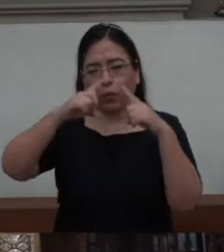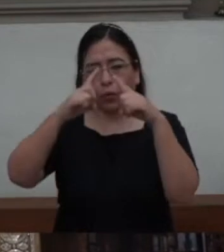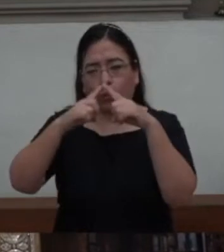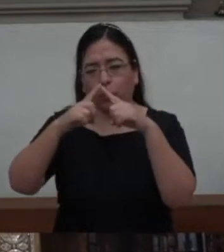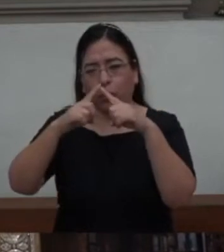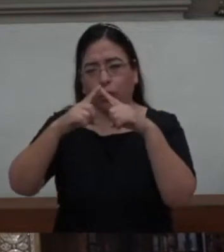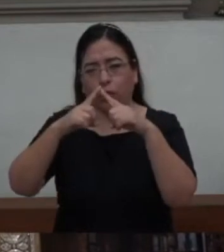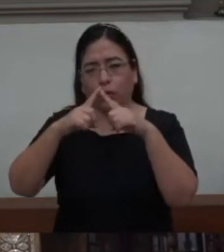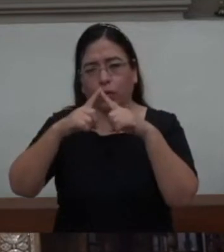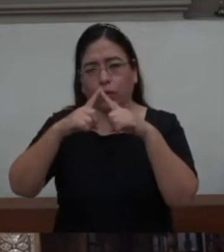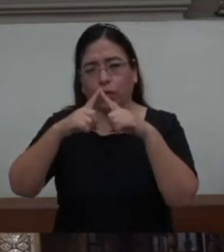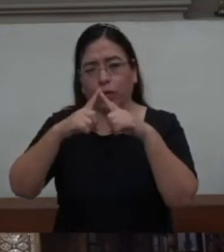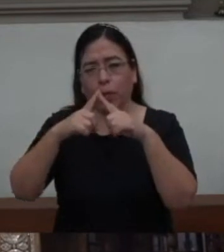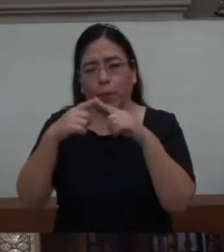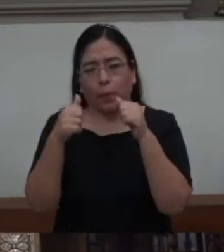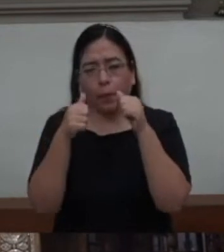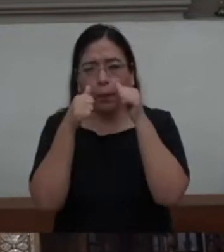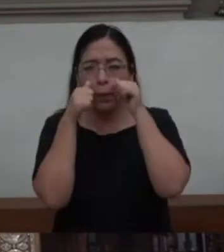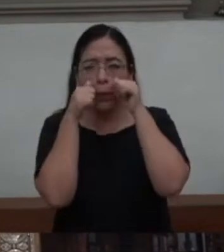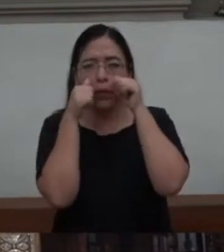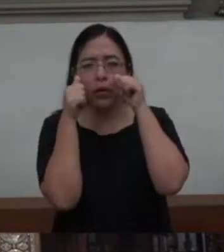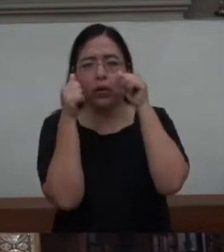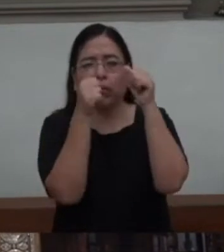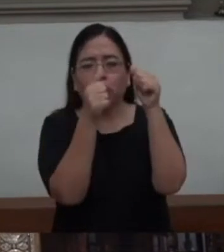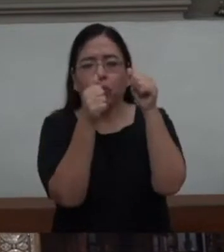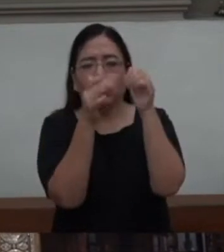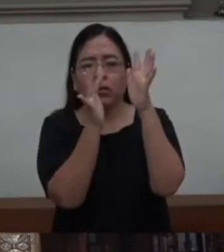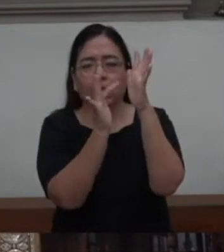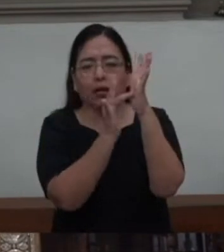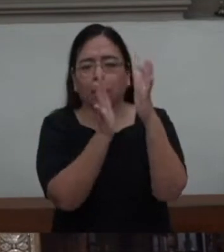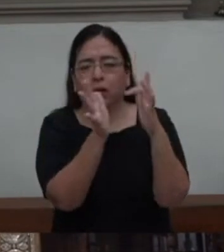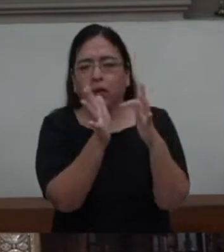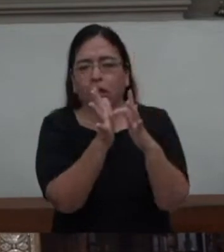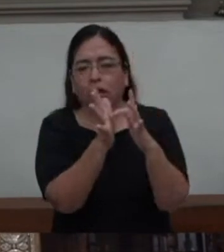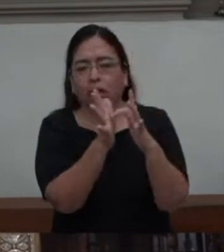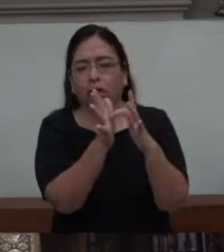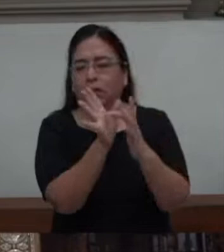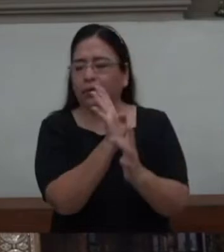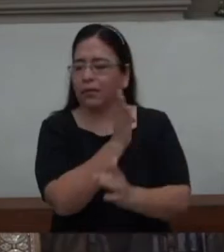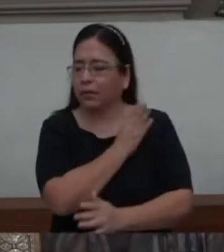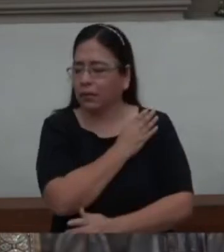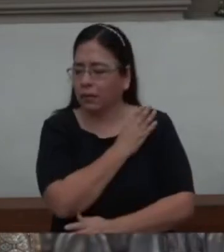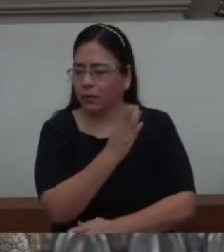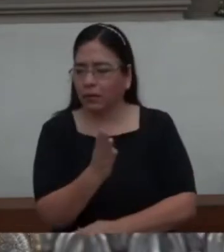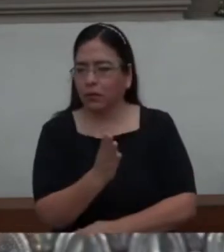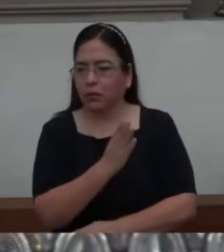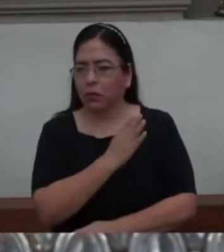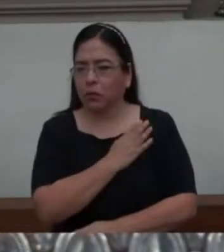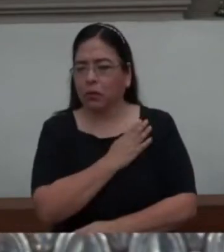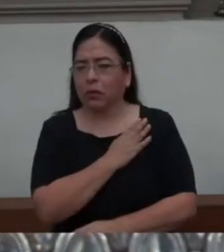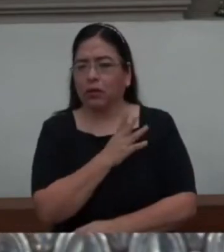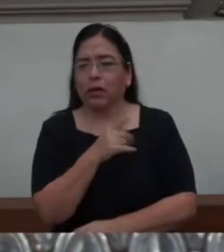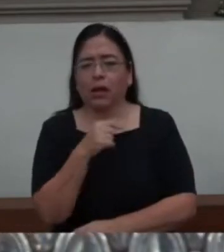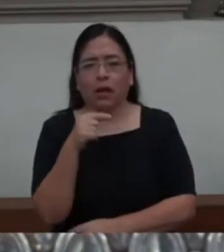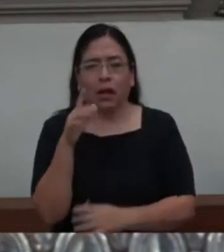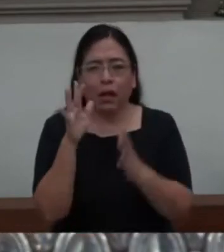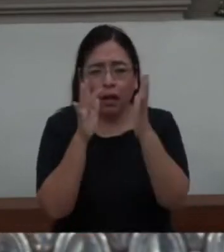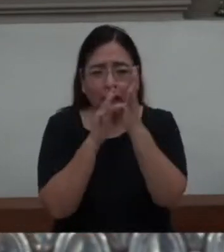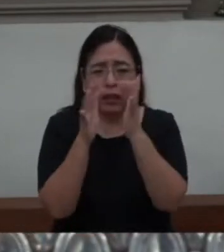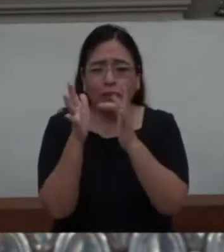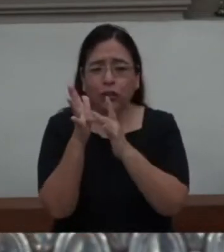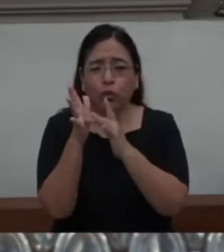a Cristo que se compadece, a Cristo que multiplica.